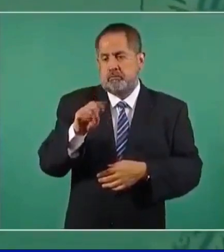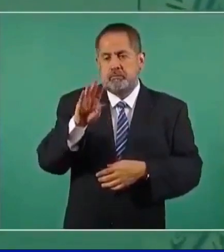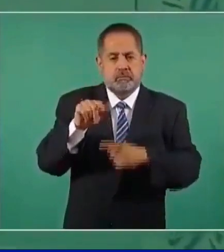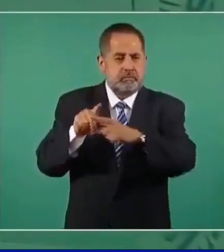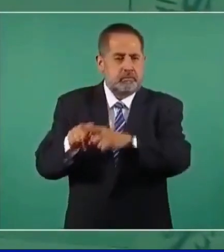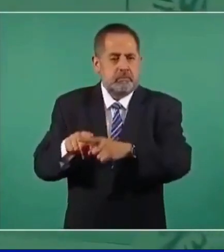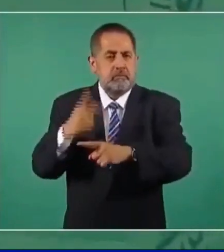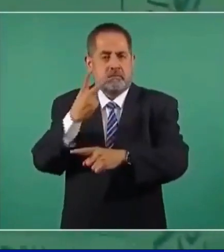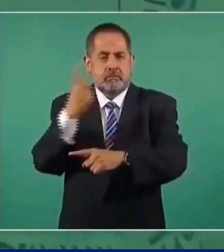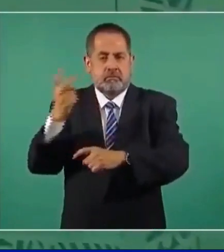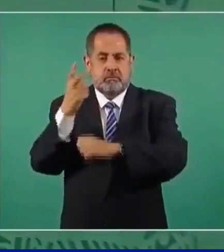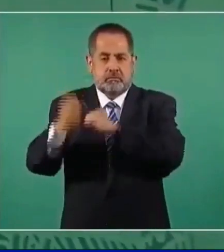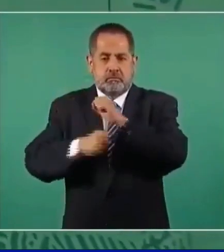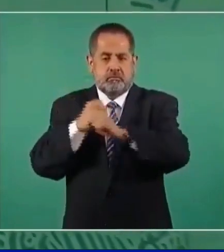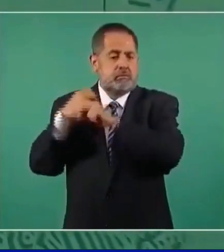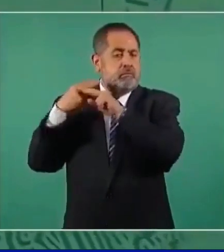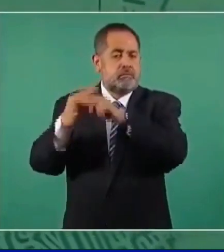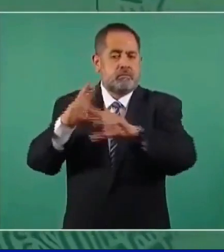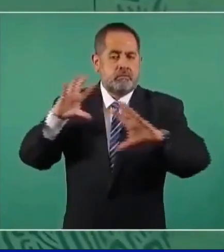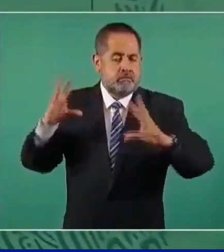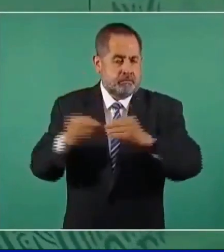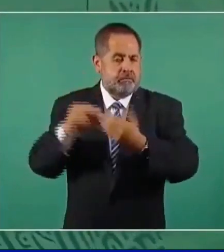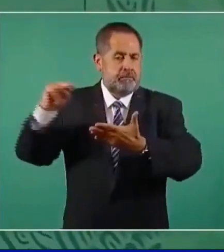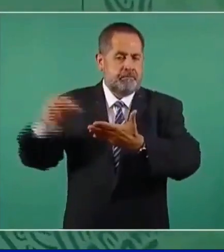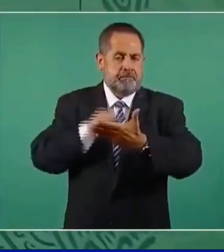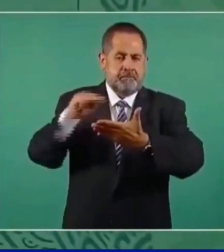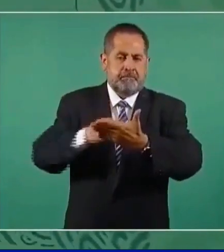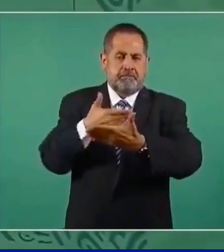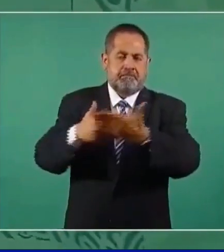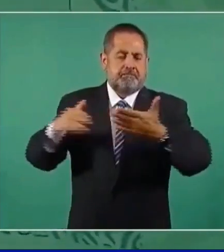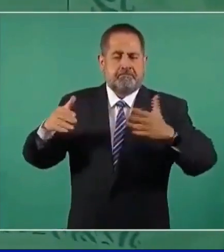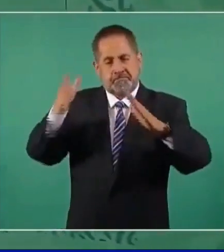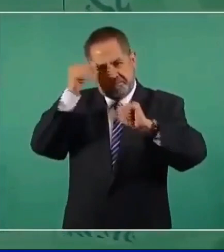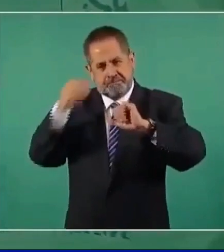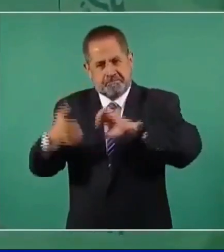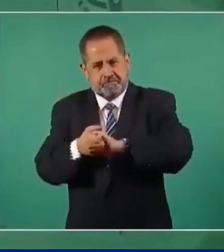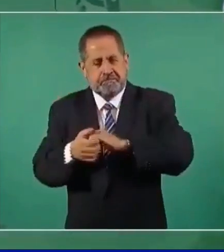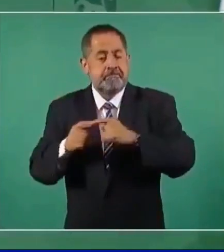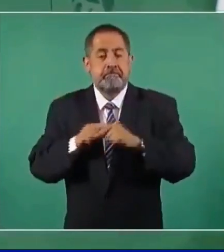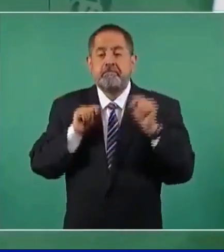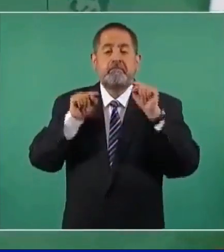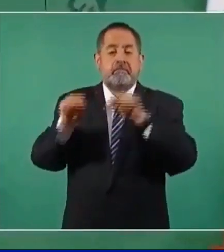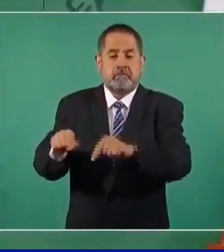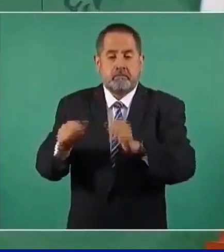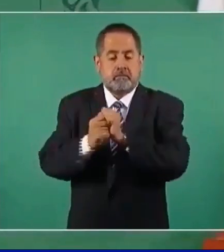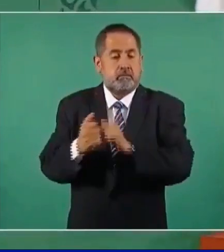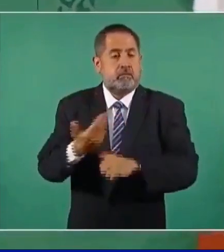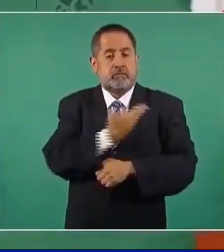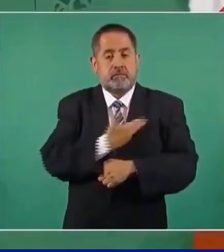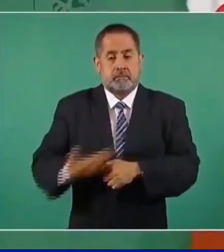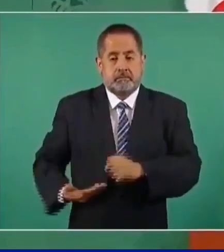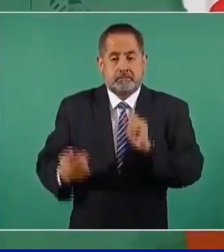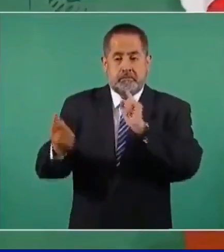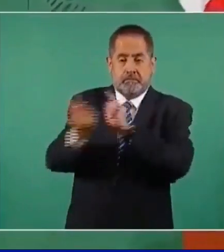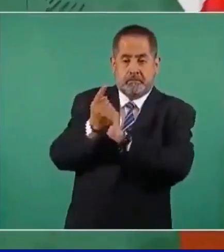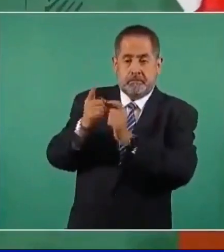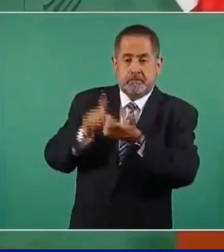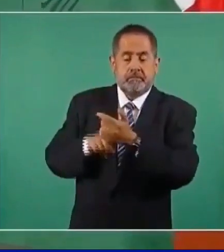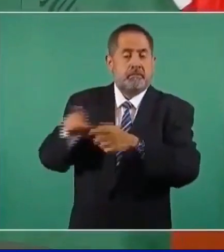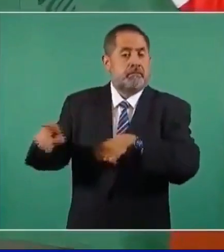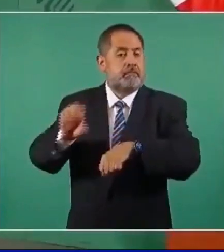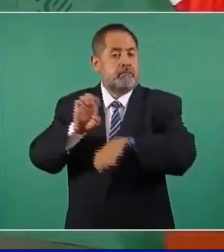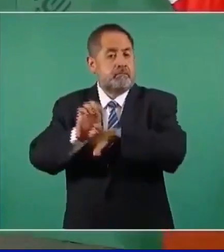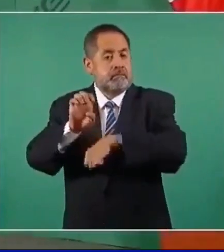200 años de los tratados de Córdoba. Nos vamos a encontrar con el presidente de